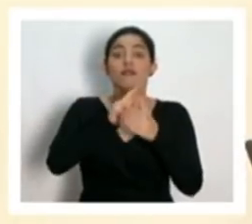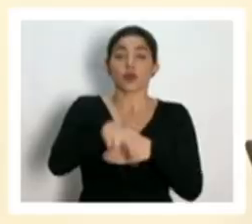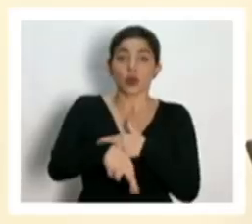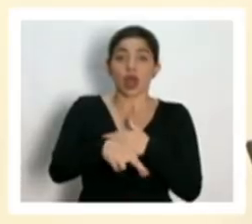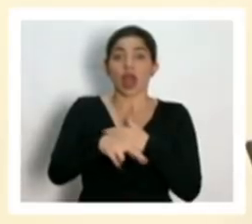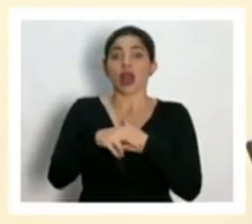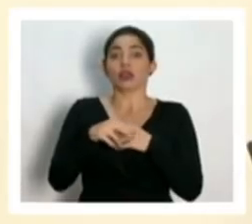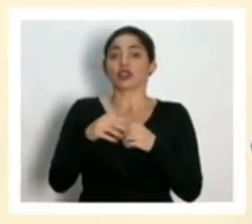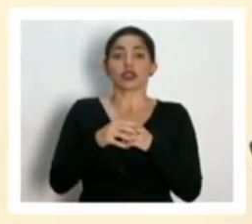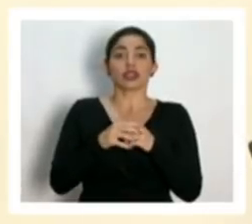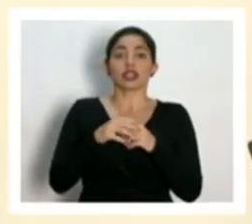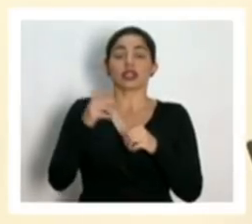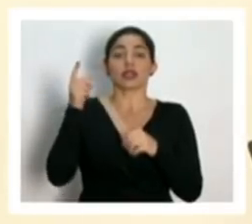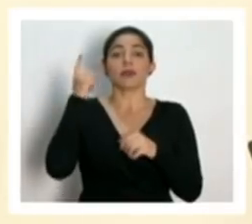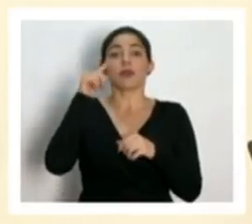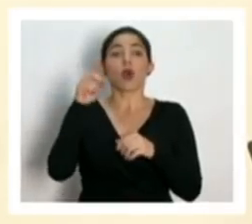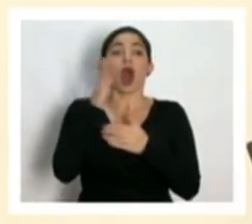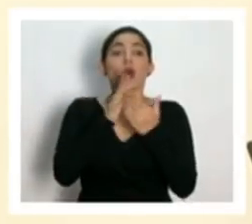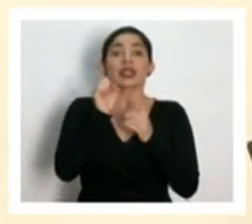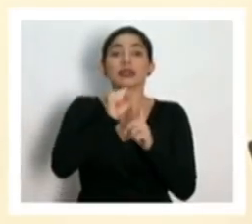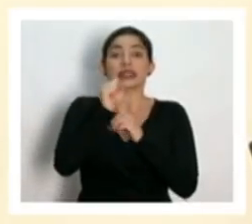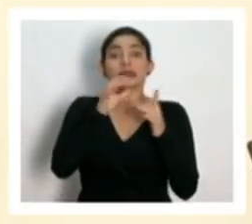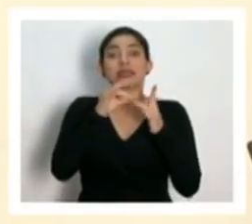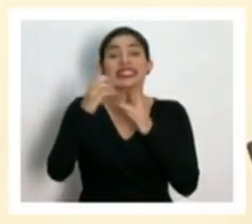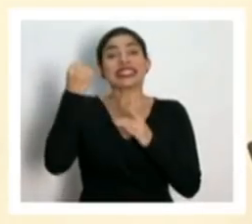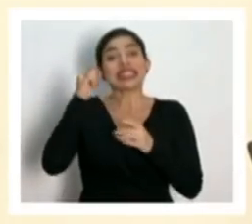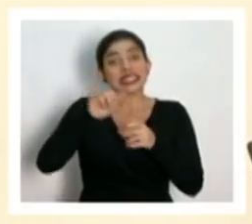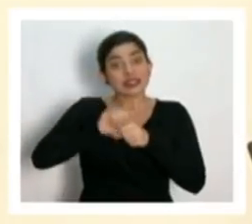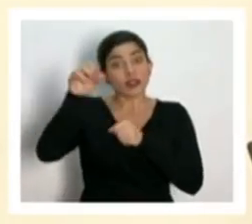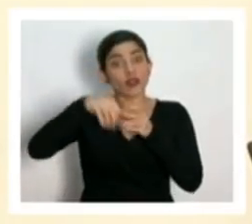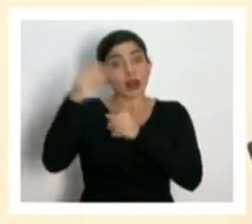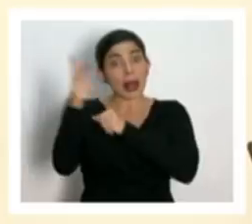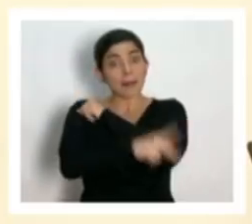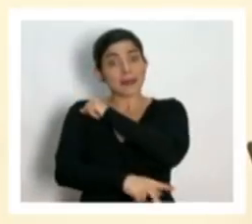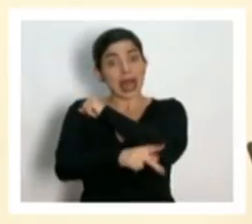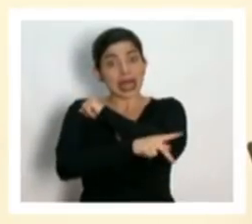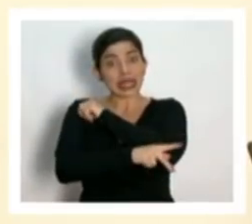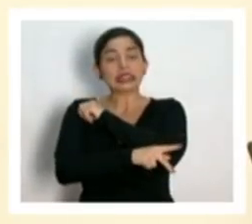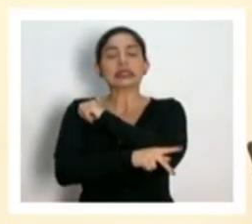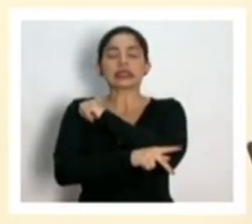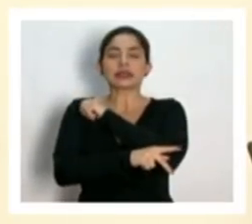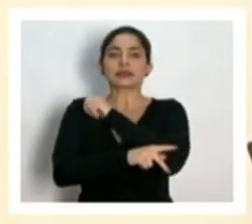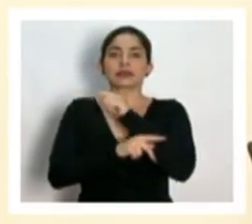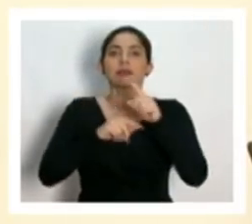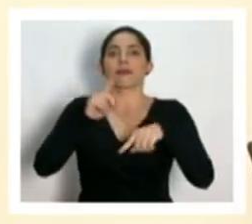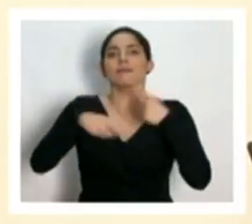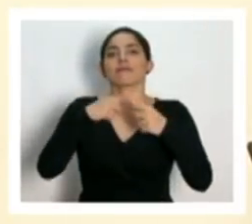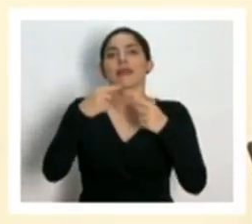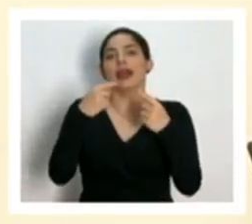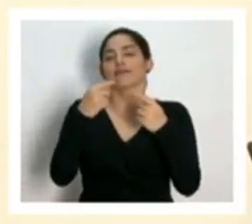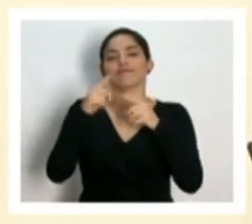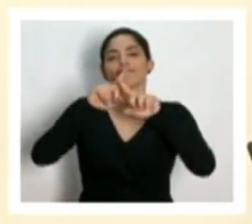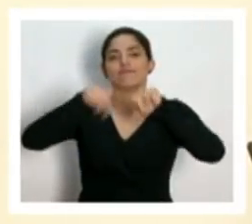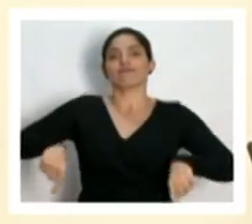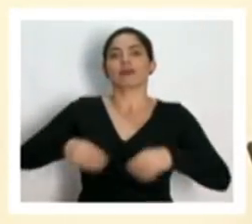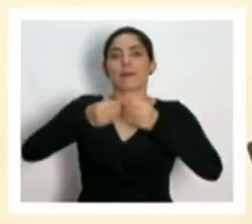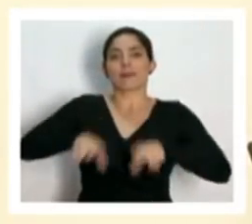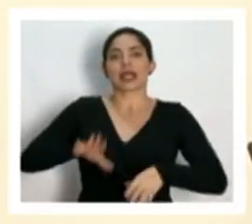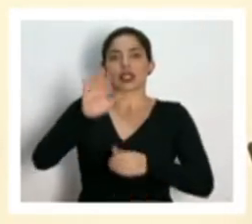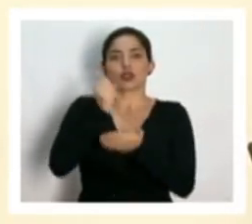refugia o alguna de las condiciones especiales, si sale del país, se le va a eliminar esa condición, se le va a quitar.